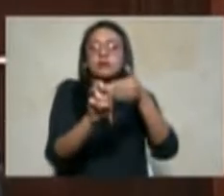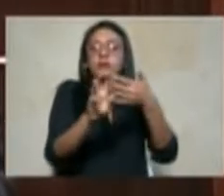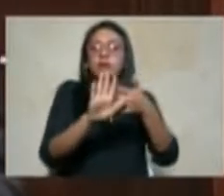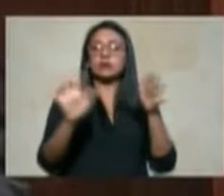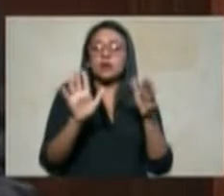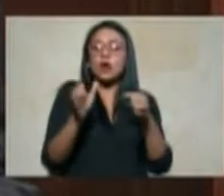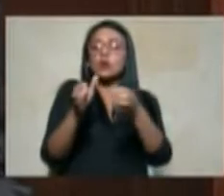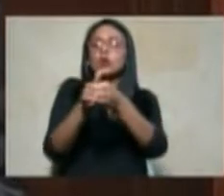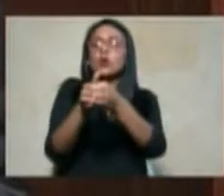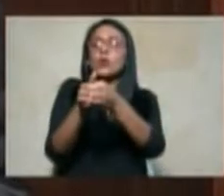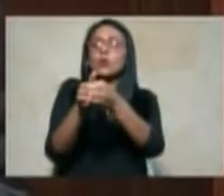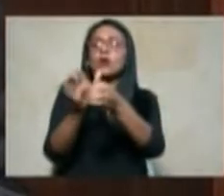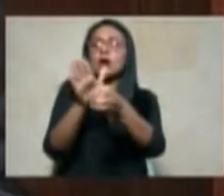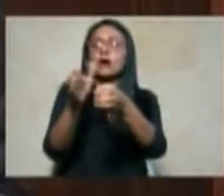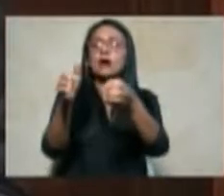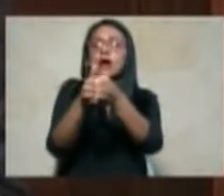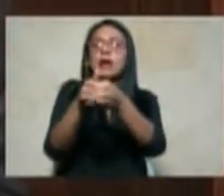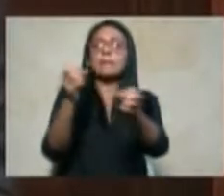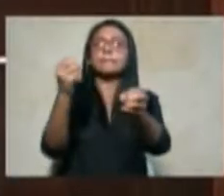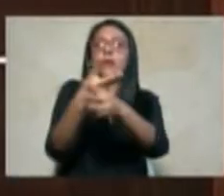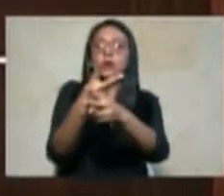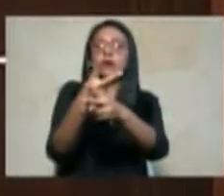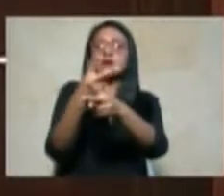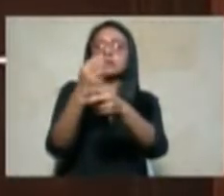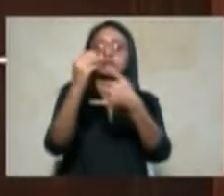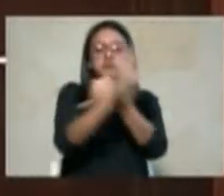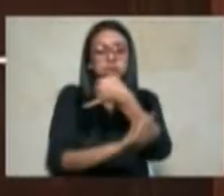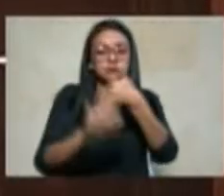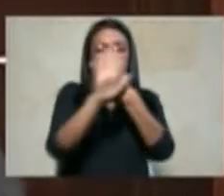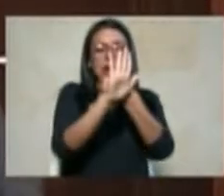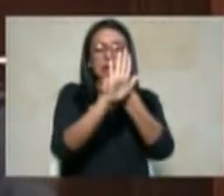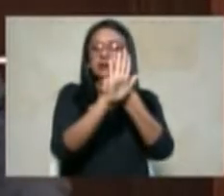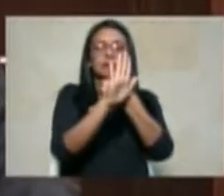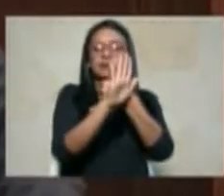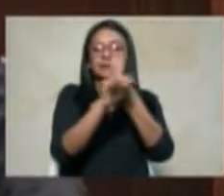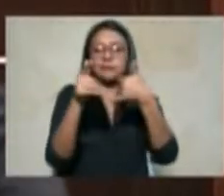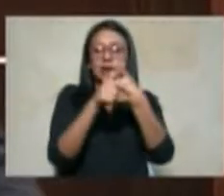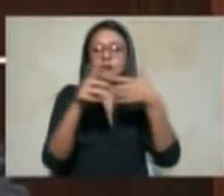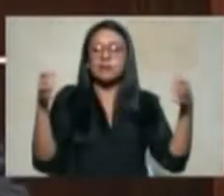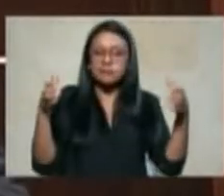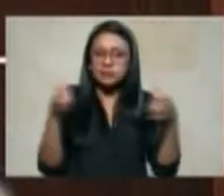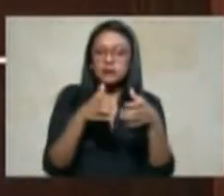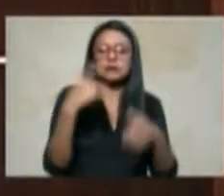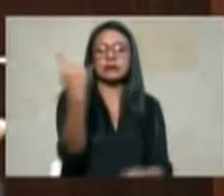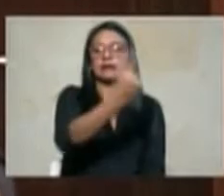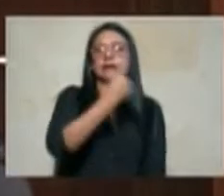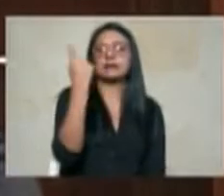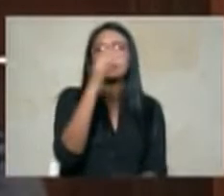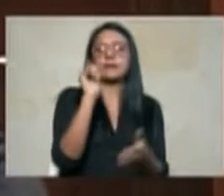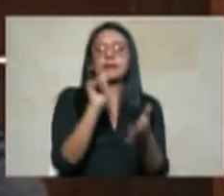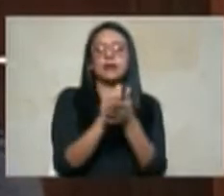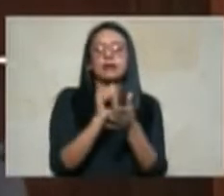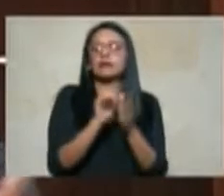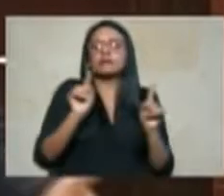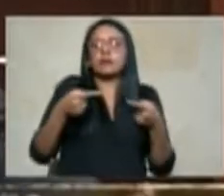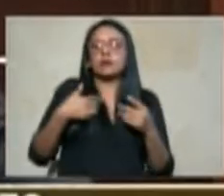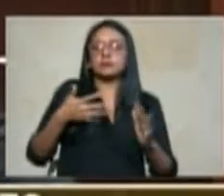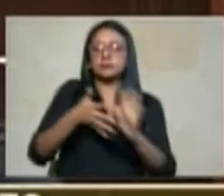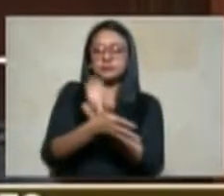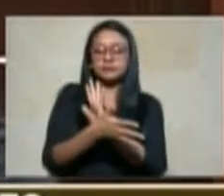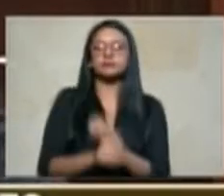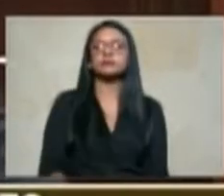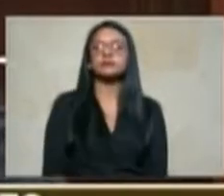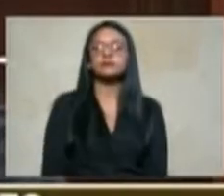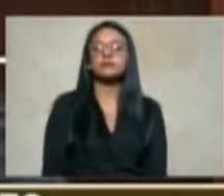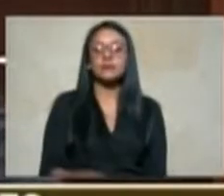violencia en el país y no para la totalidad de ellos solo resta por decir que cuando uno revisa los resultados de la